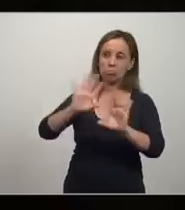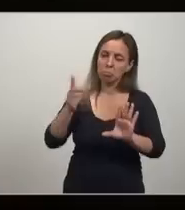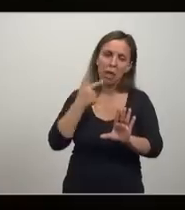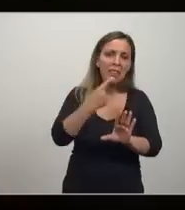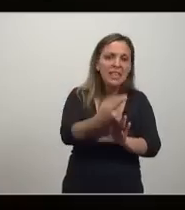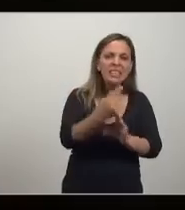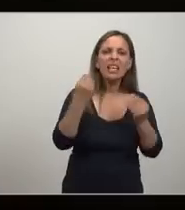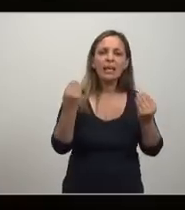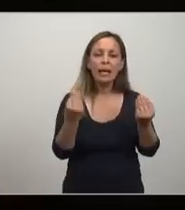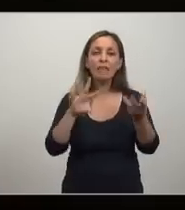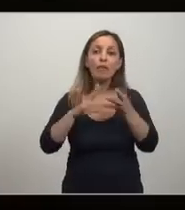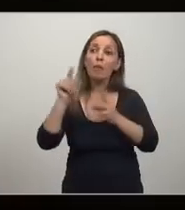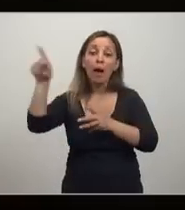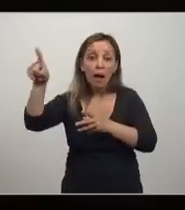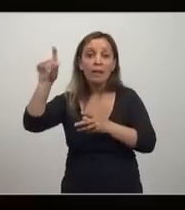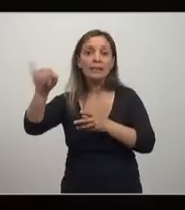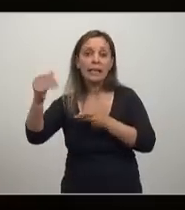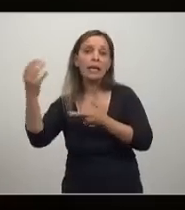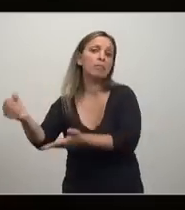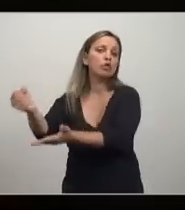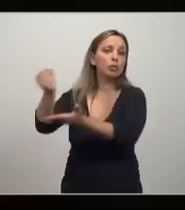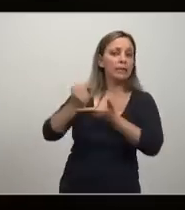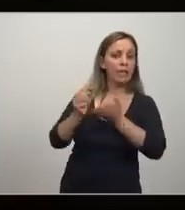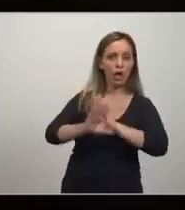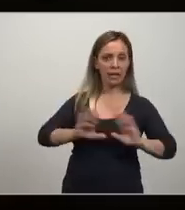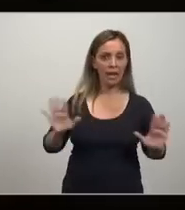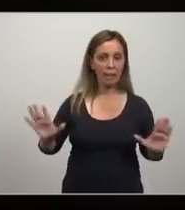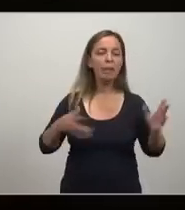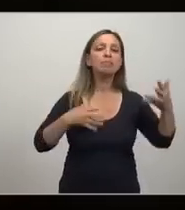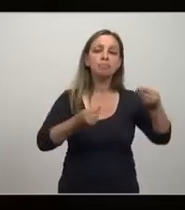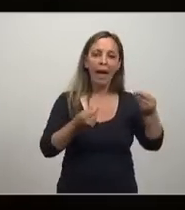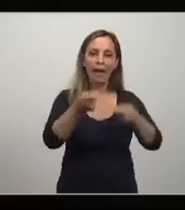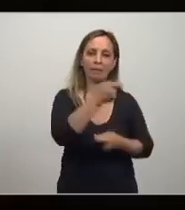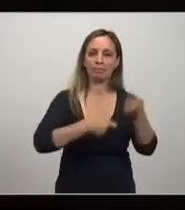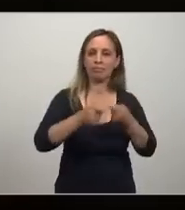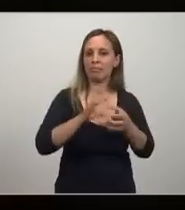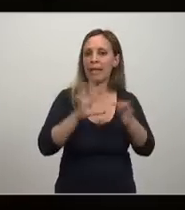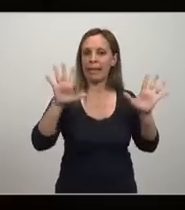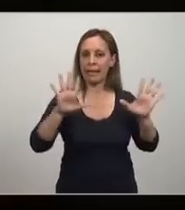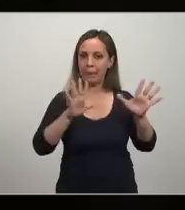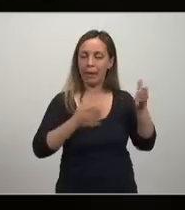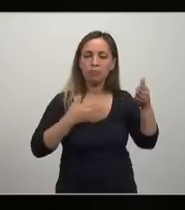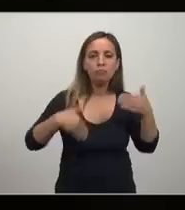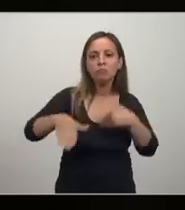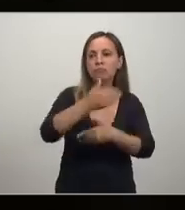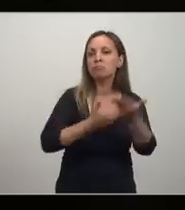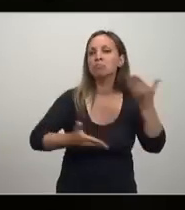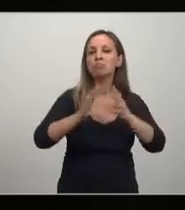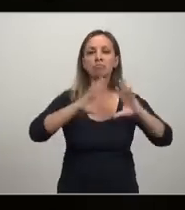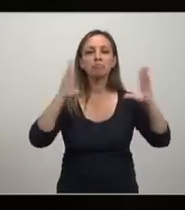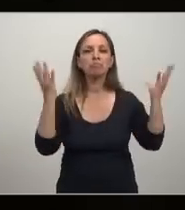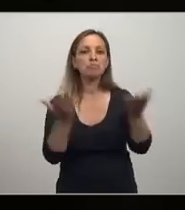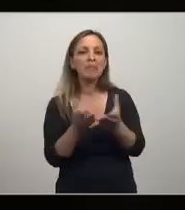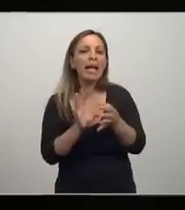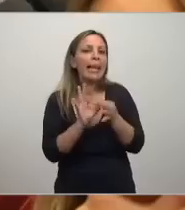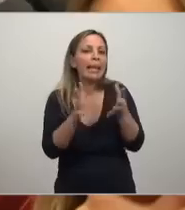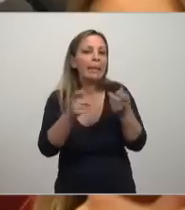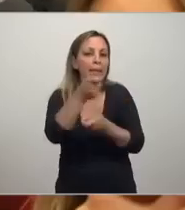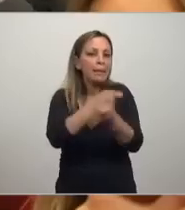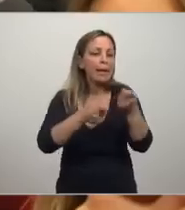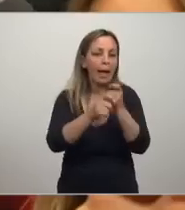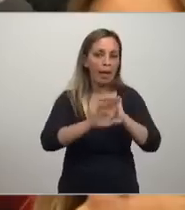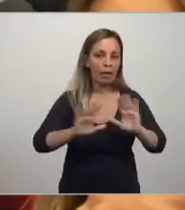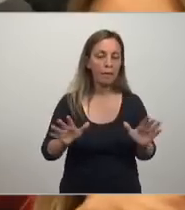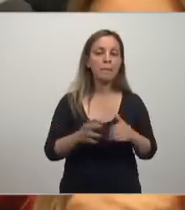absolutamente subsidiario al mercado y orientado esencialmente a remover los obstáculos para que funcione libremente el mercado.